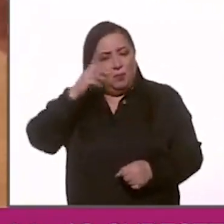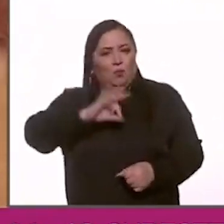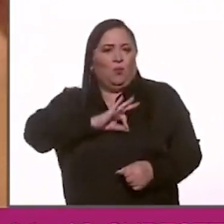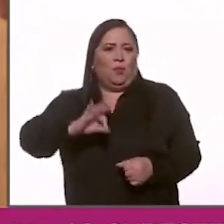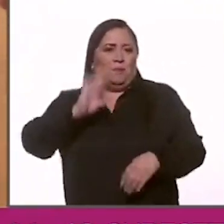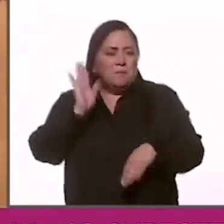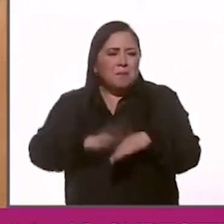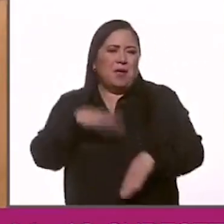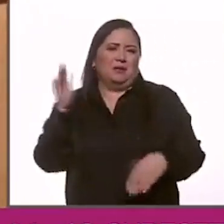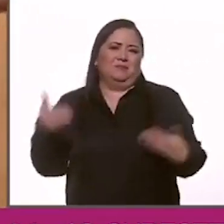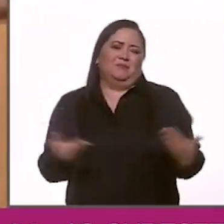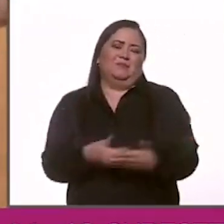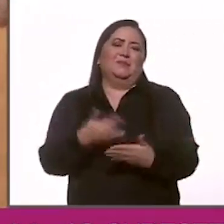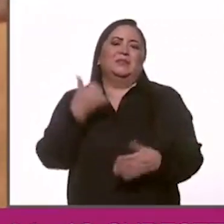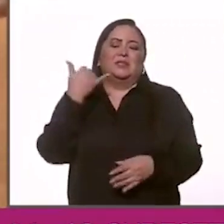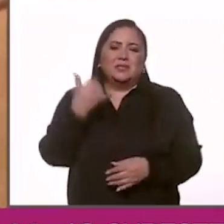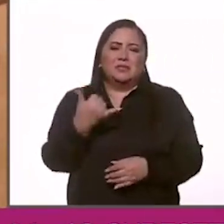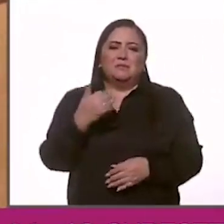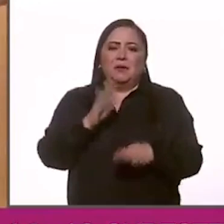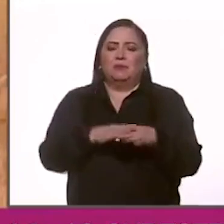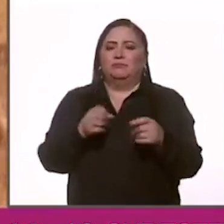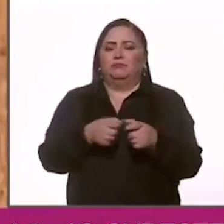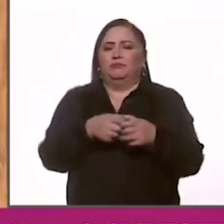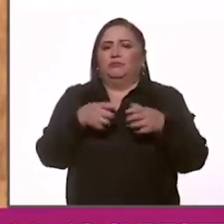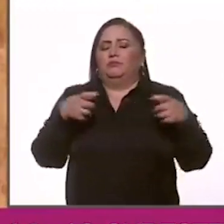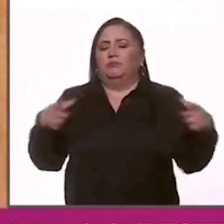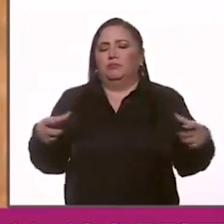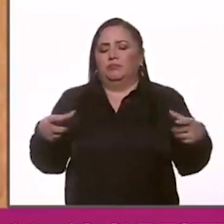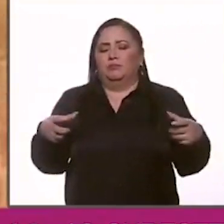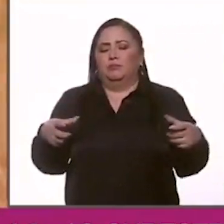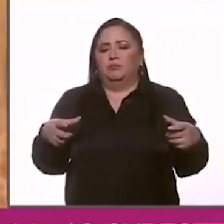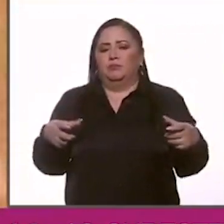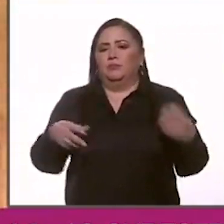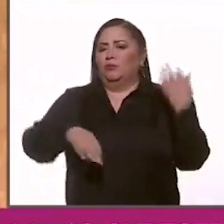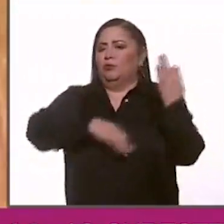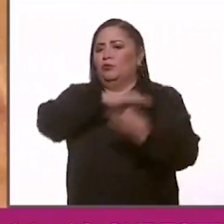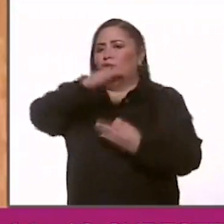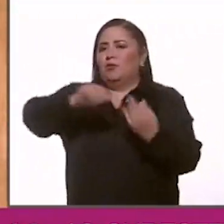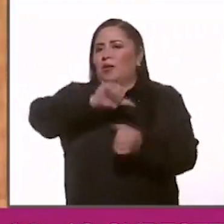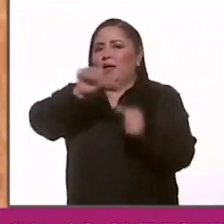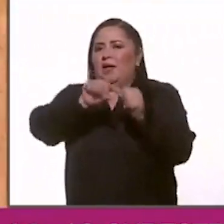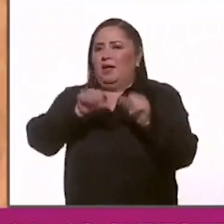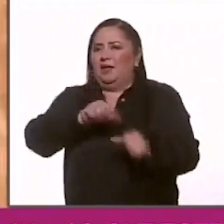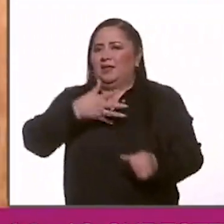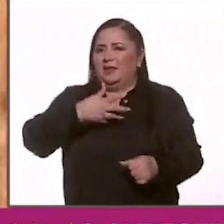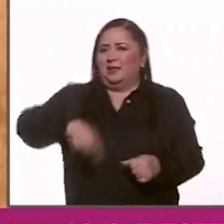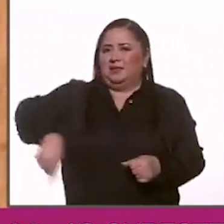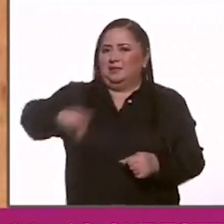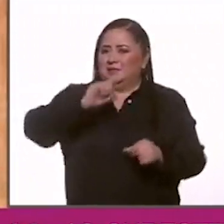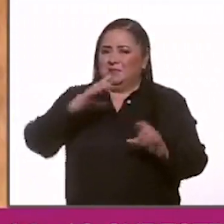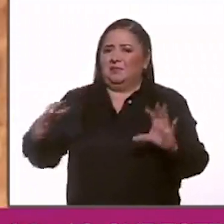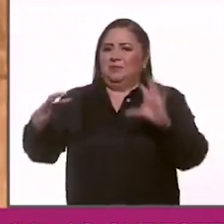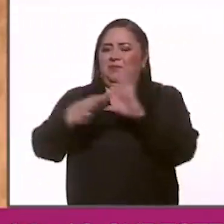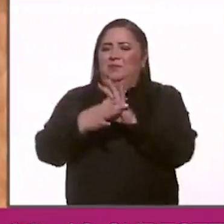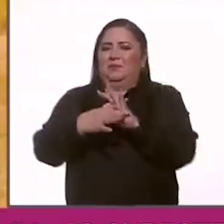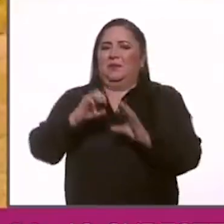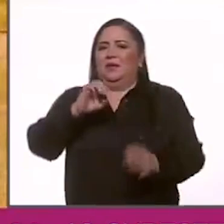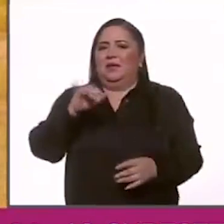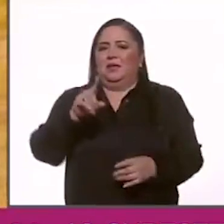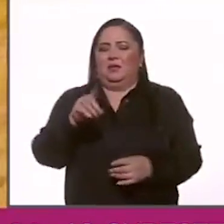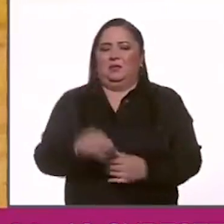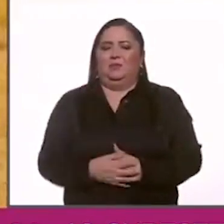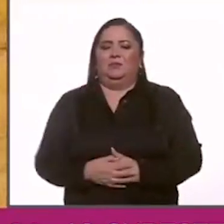reproducirlos y repoblar todas las áreas que están aquí colindando con el ejido.